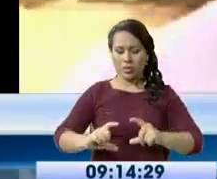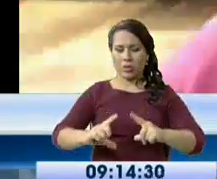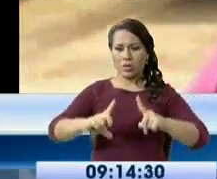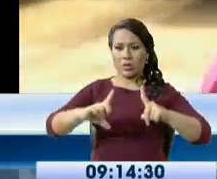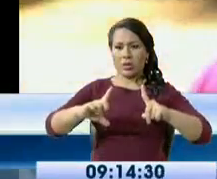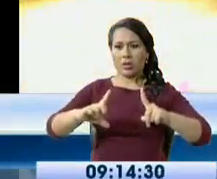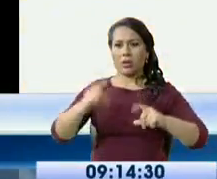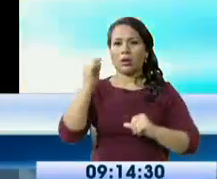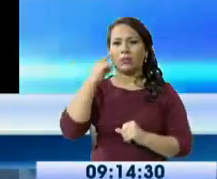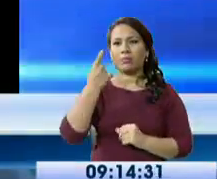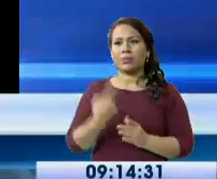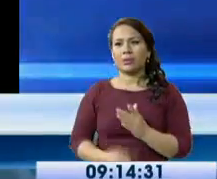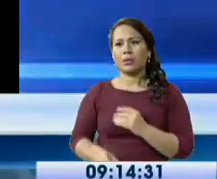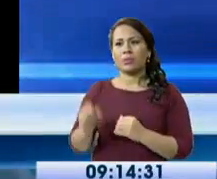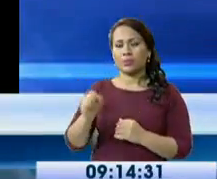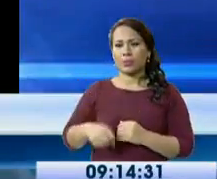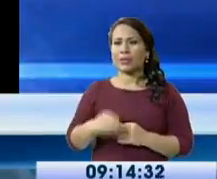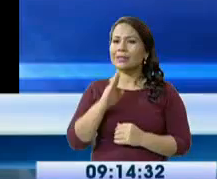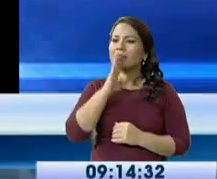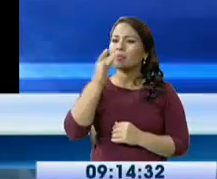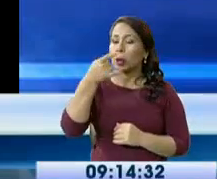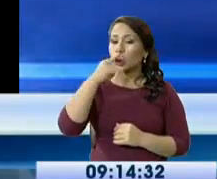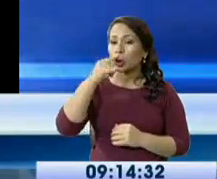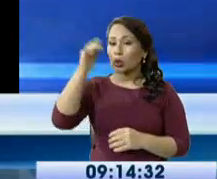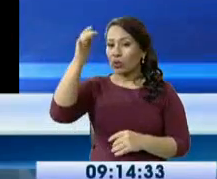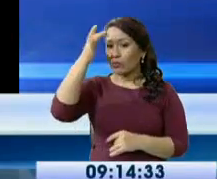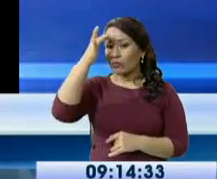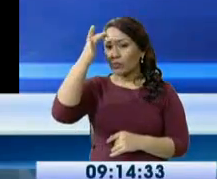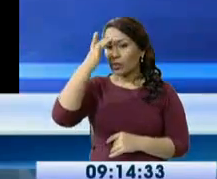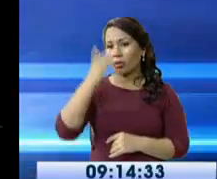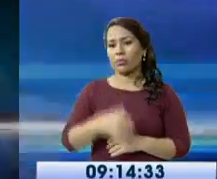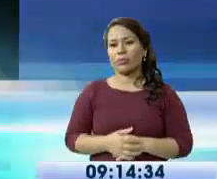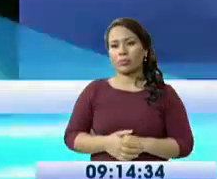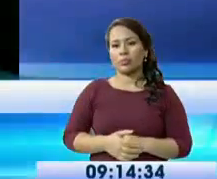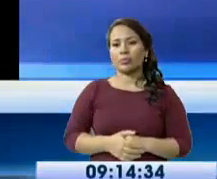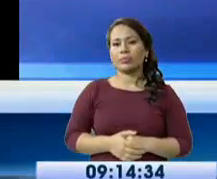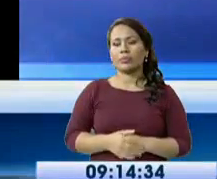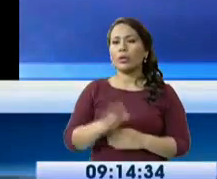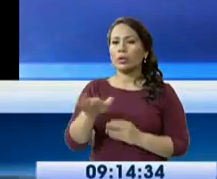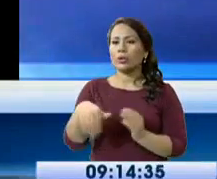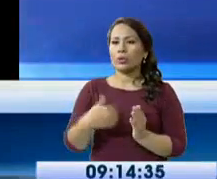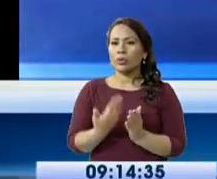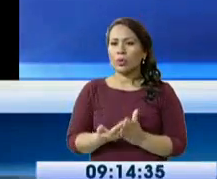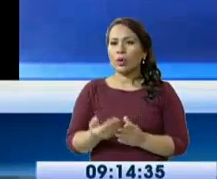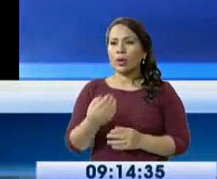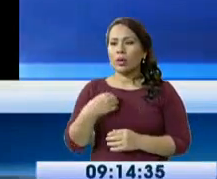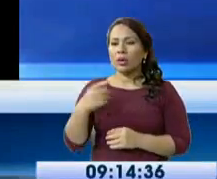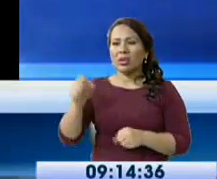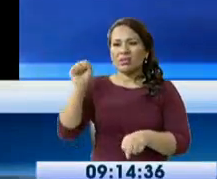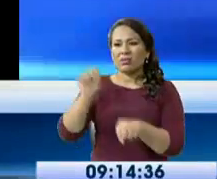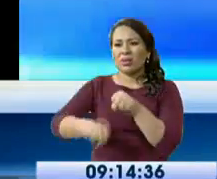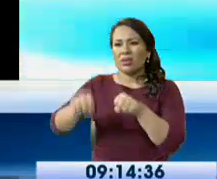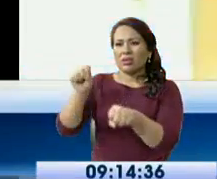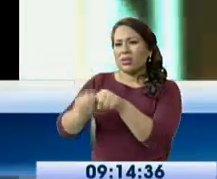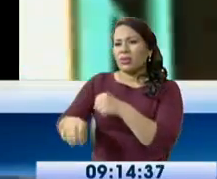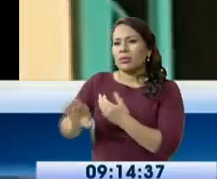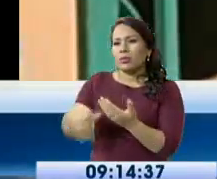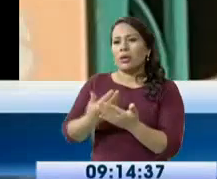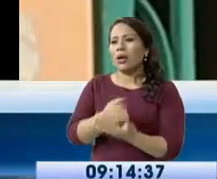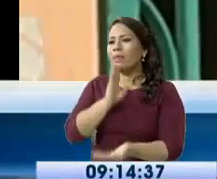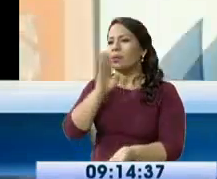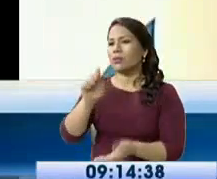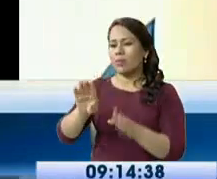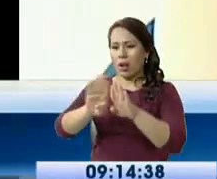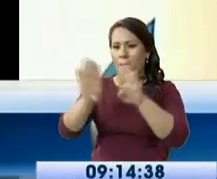de la alcantarilla. Los niños siempre enfermos, todos los vecinos, todos los sentimos mal, todos se dañan, siempre estamos remodelando las